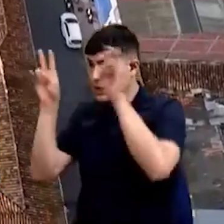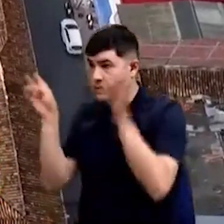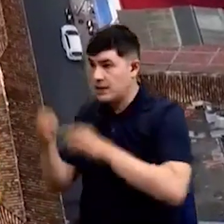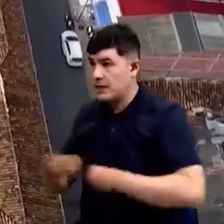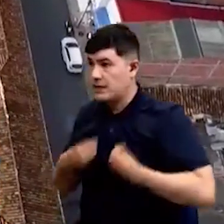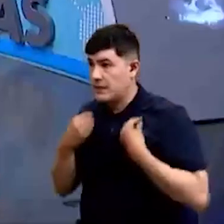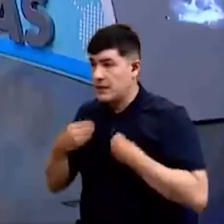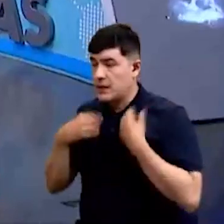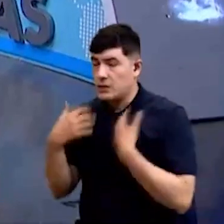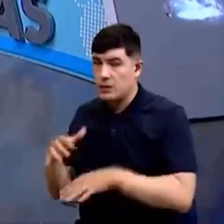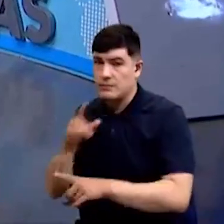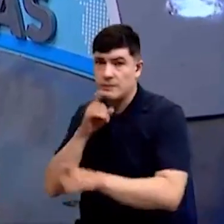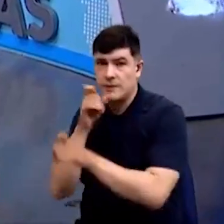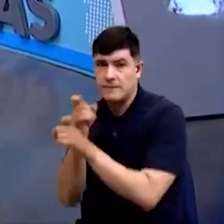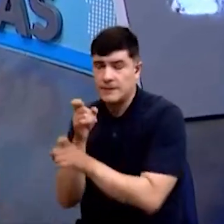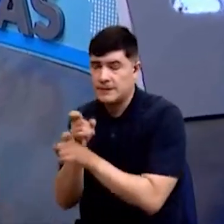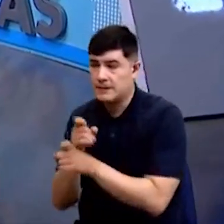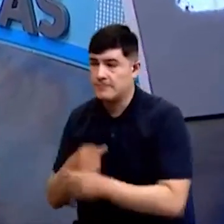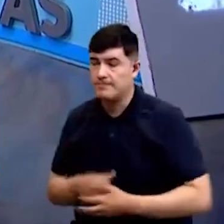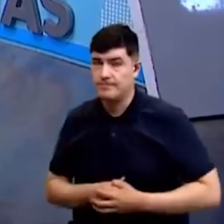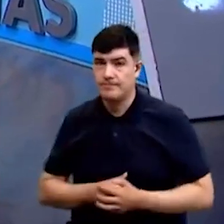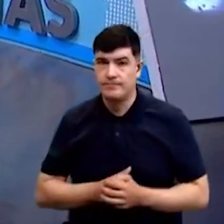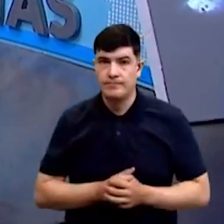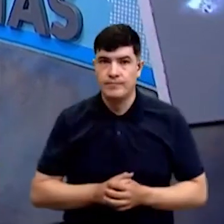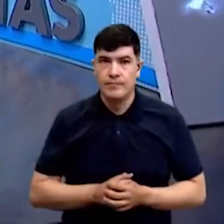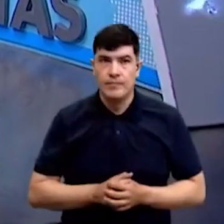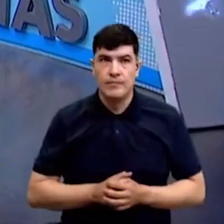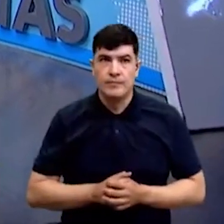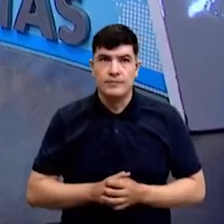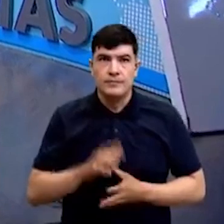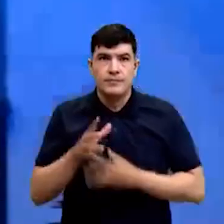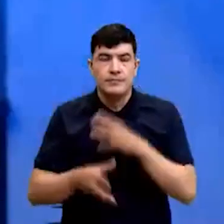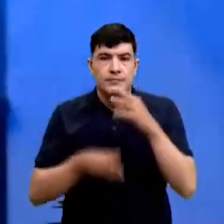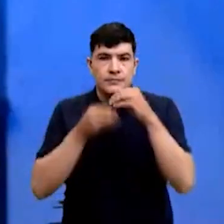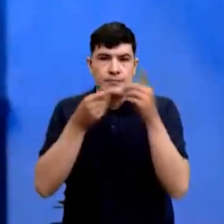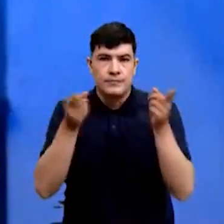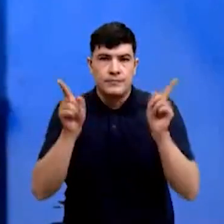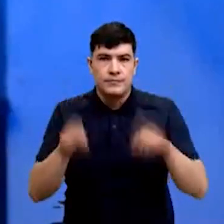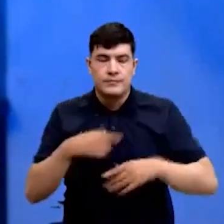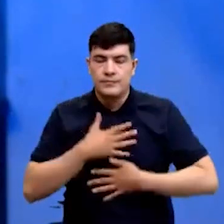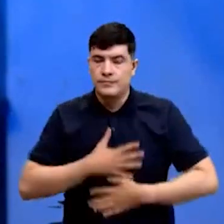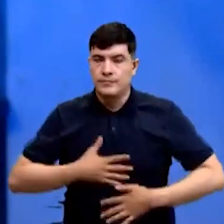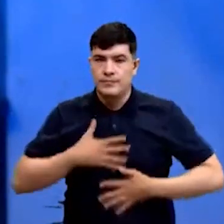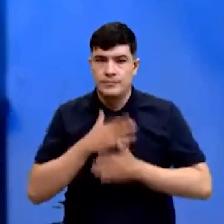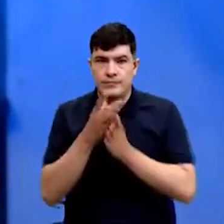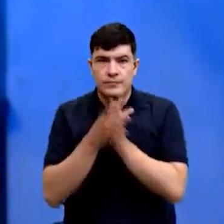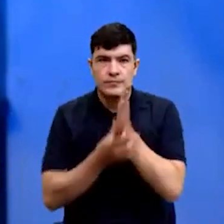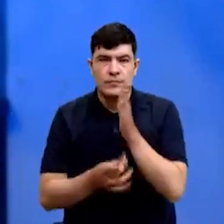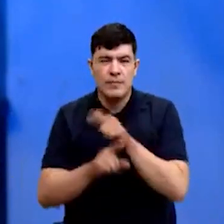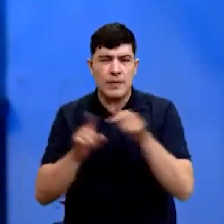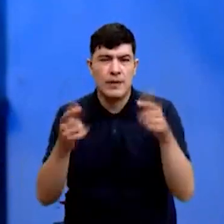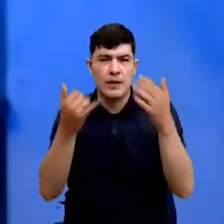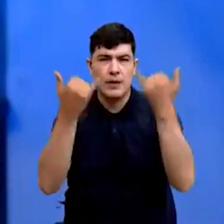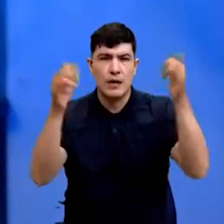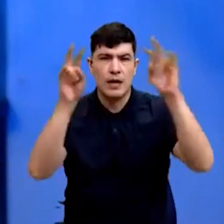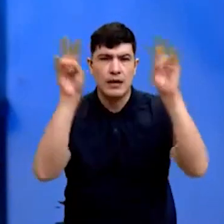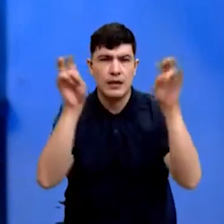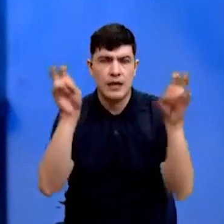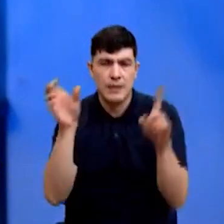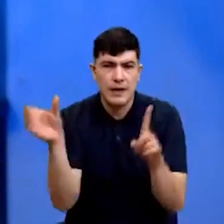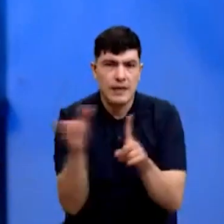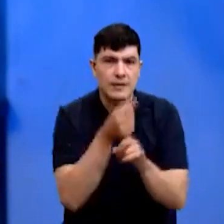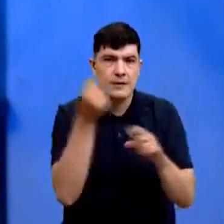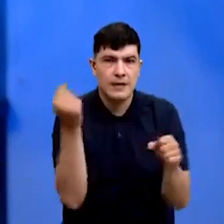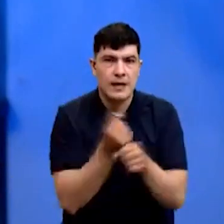está muy elevado, doctora Johanna, y hay una percepción también de desigualdad y de pobreza, pero en temas de empleabilidad,